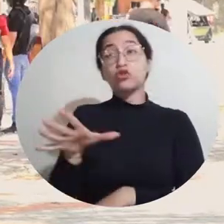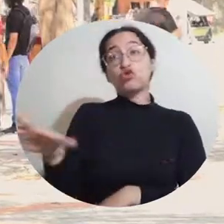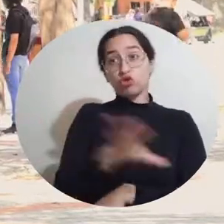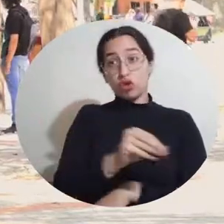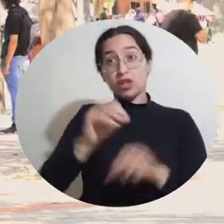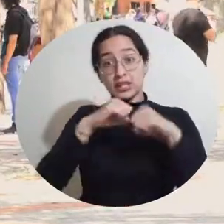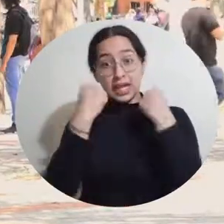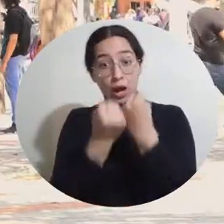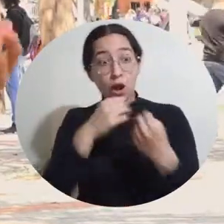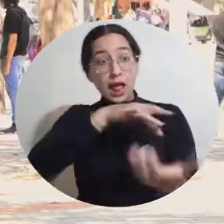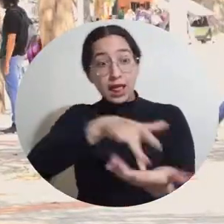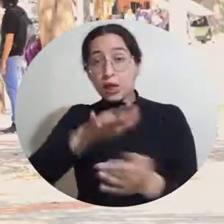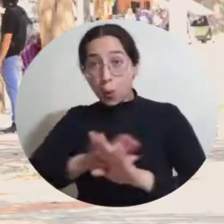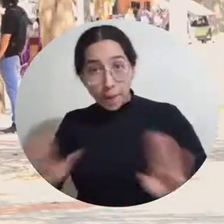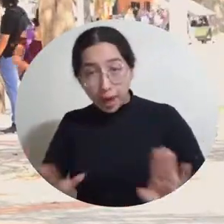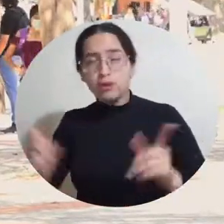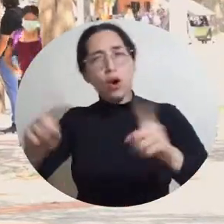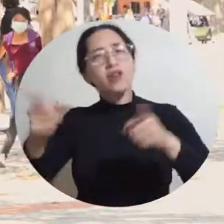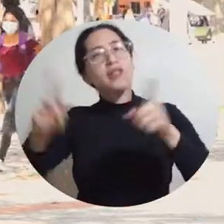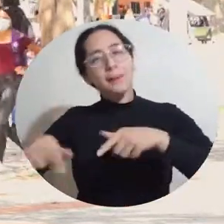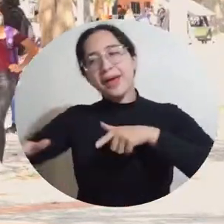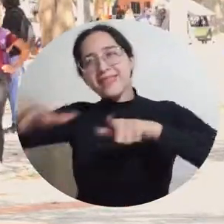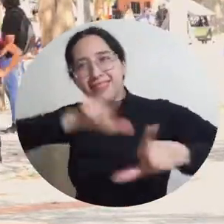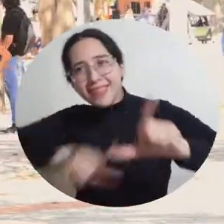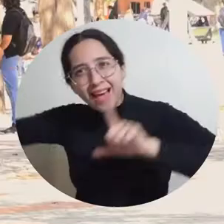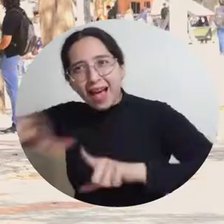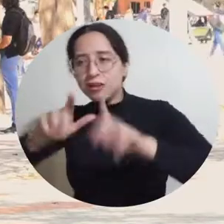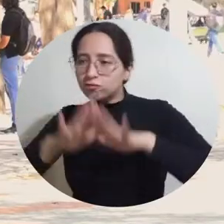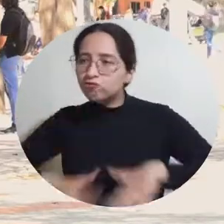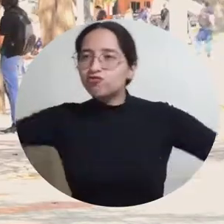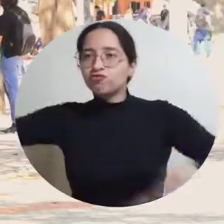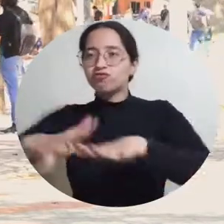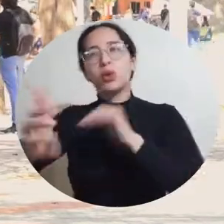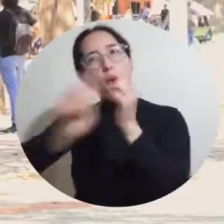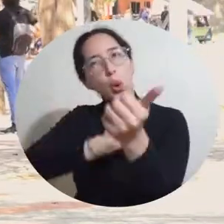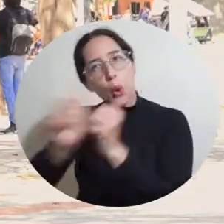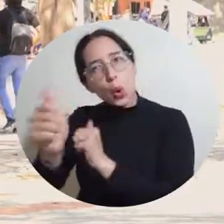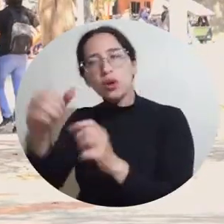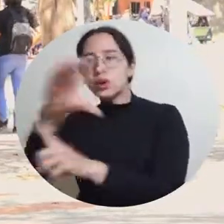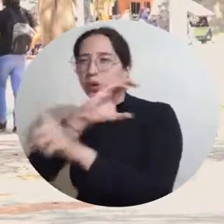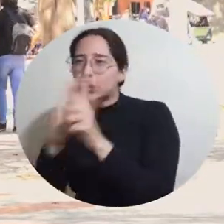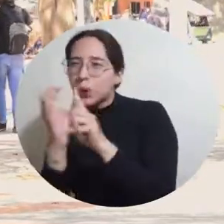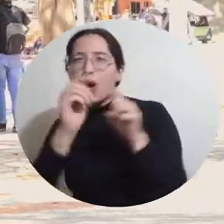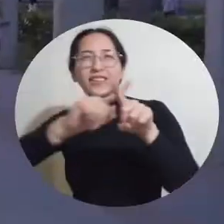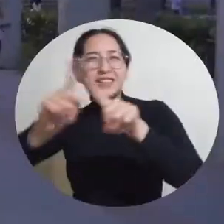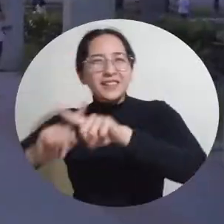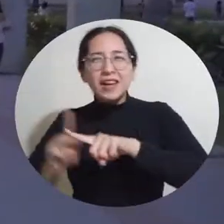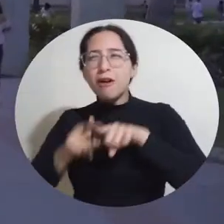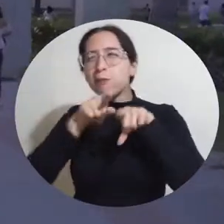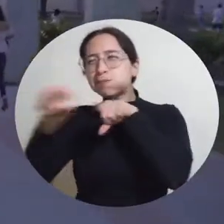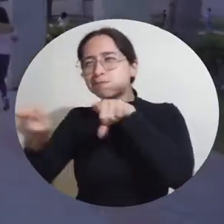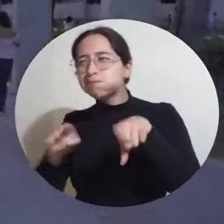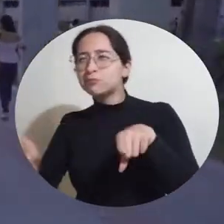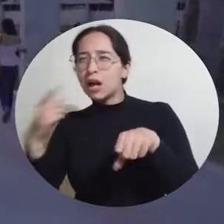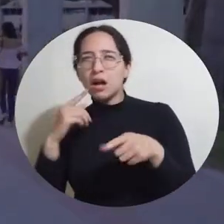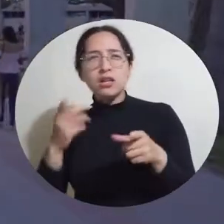retornar también a los laboratorios, al campus, a los espacios deportivos, a los espacios culturales, a tratar de tener una experiencia